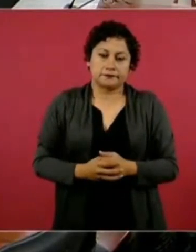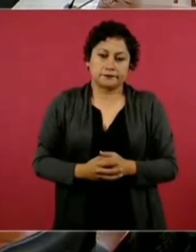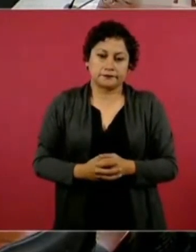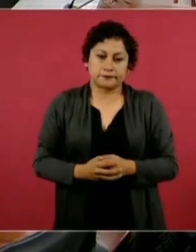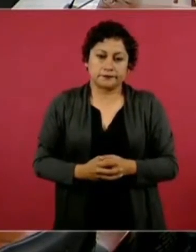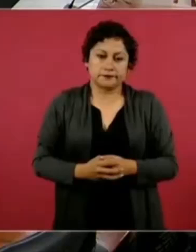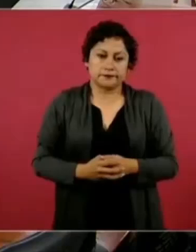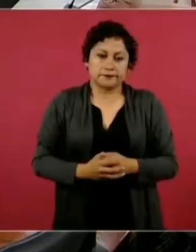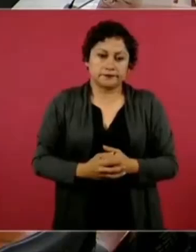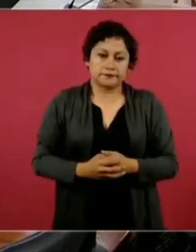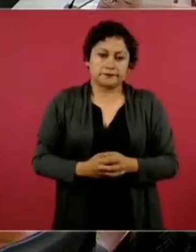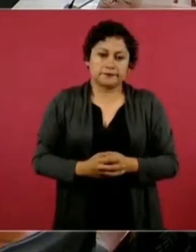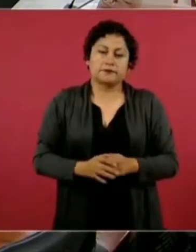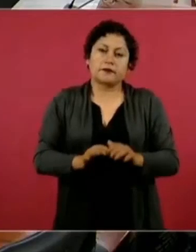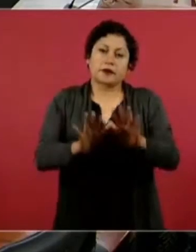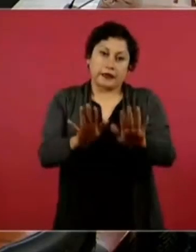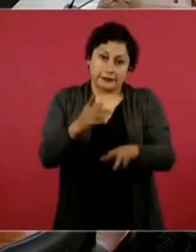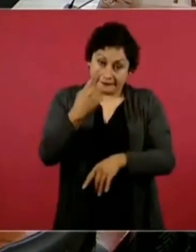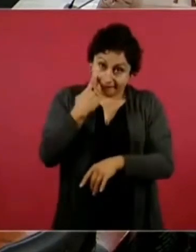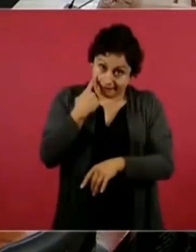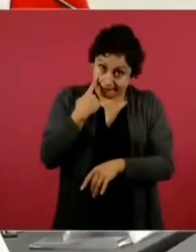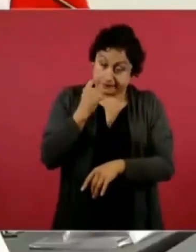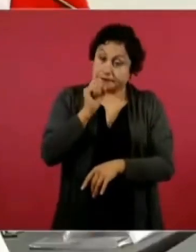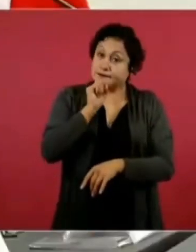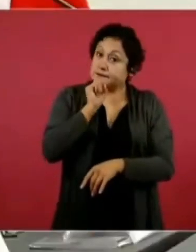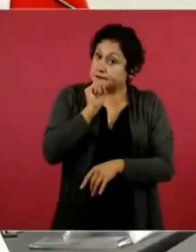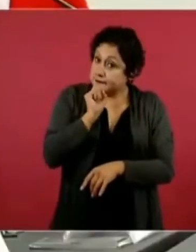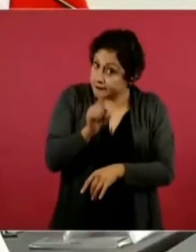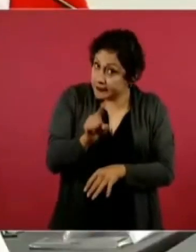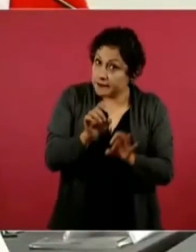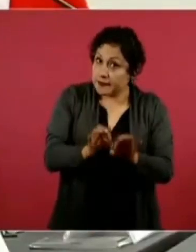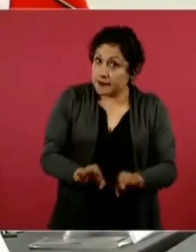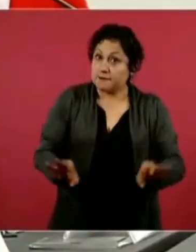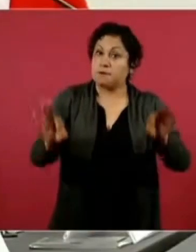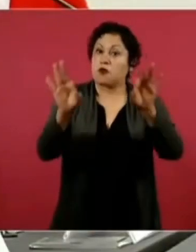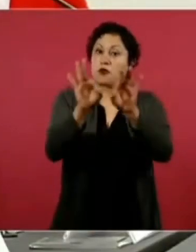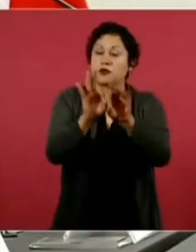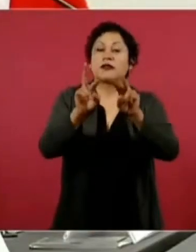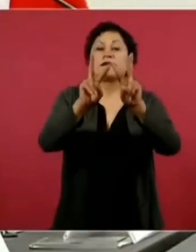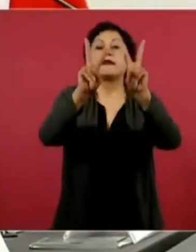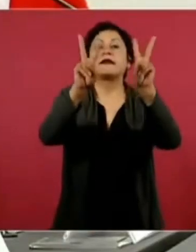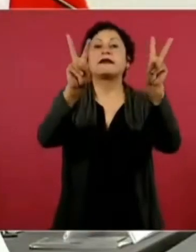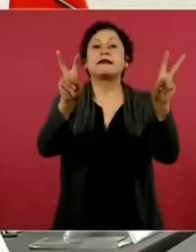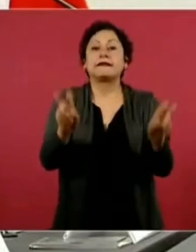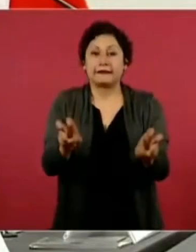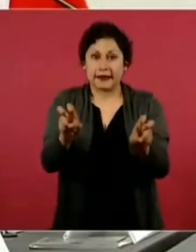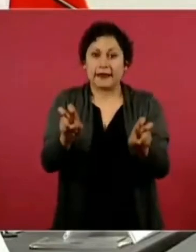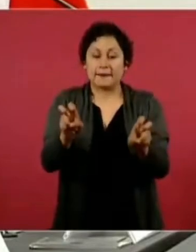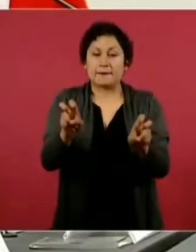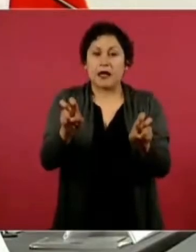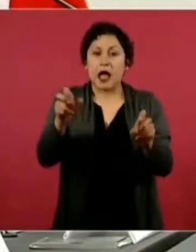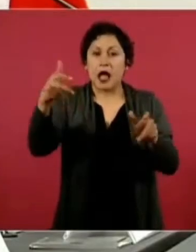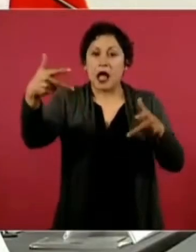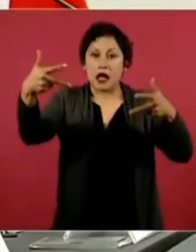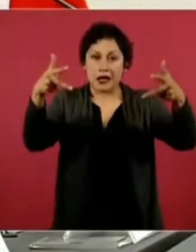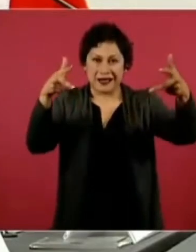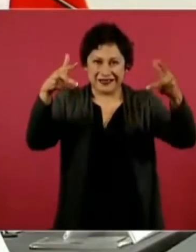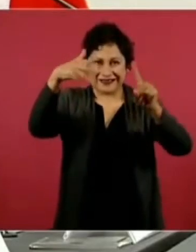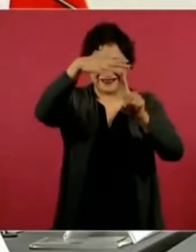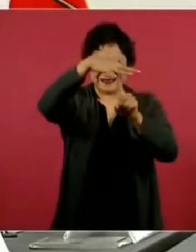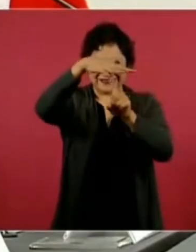Ahora, también hay una parte importante, regresando con los drones. La actividad delictiva